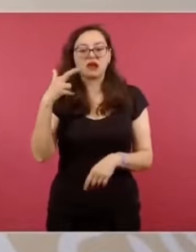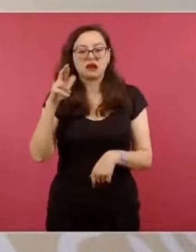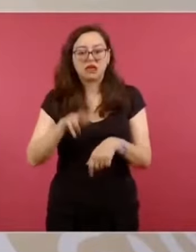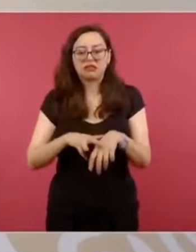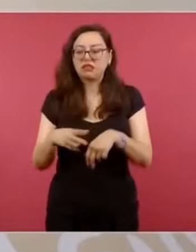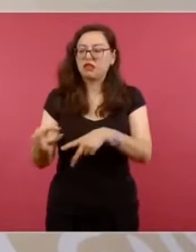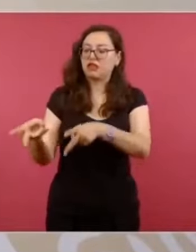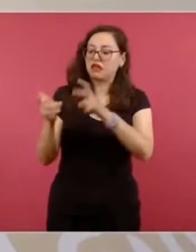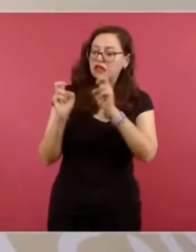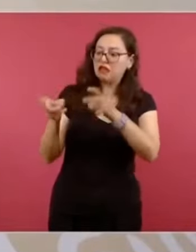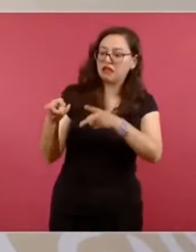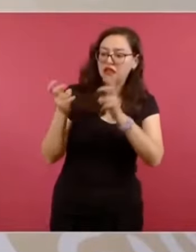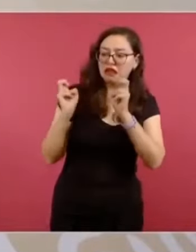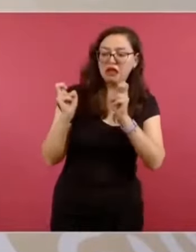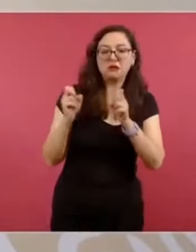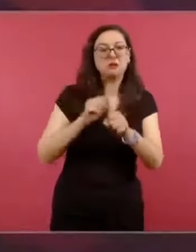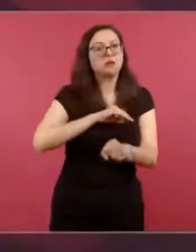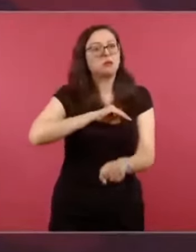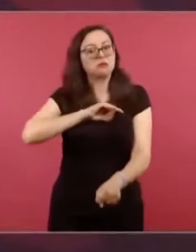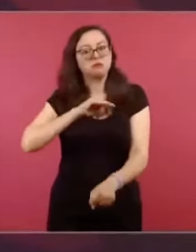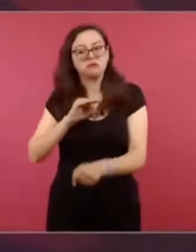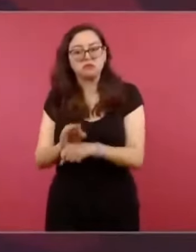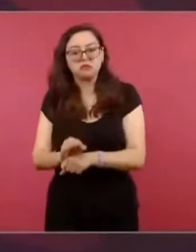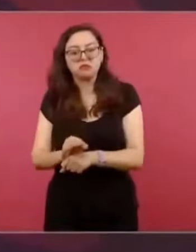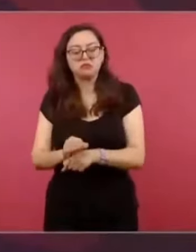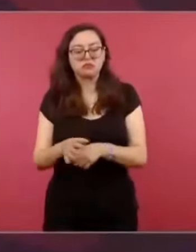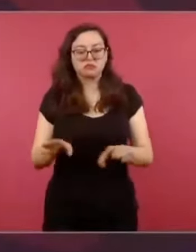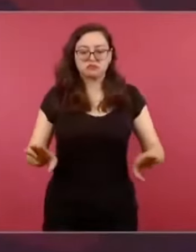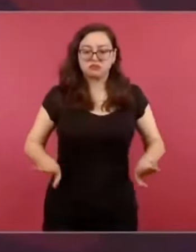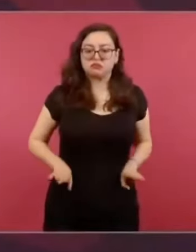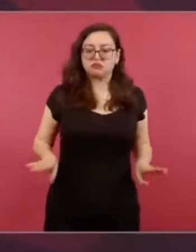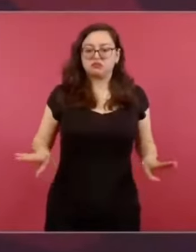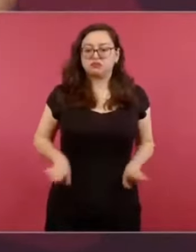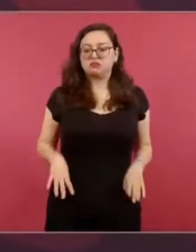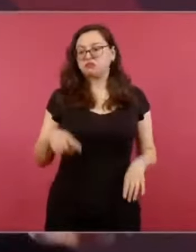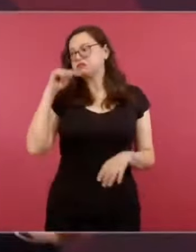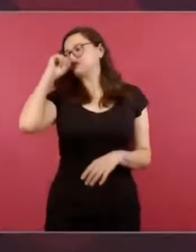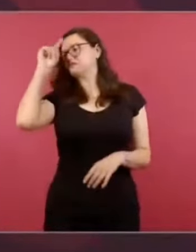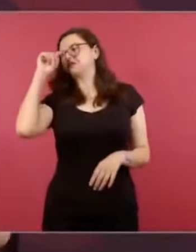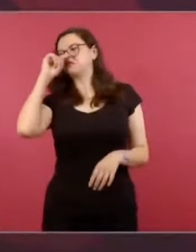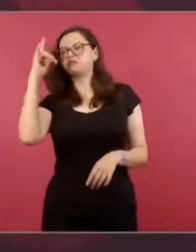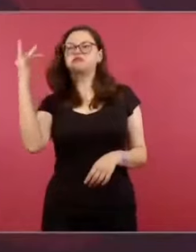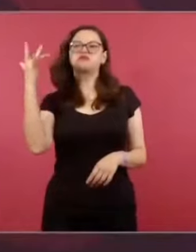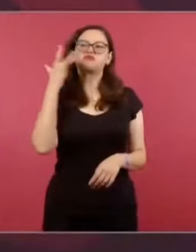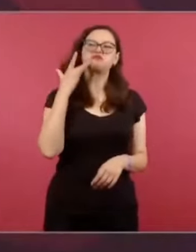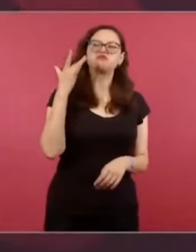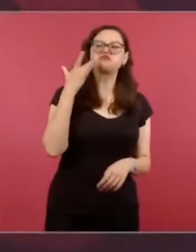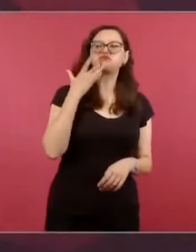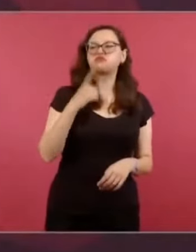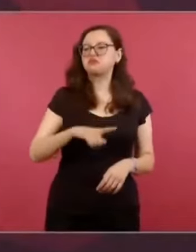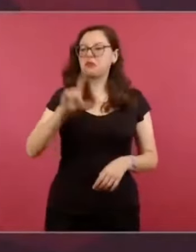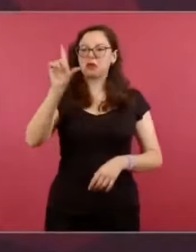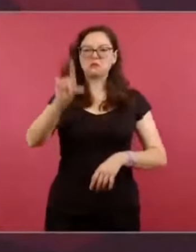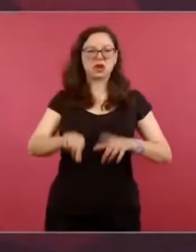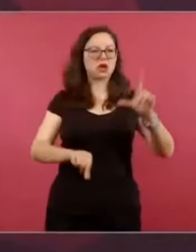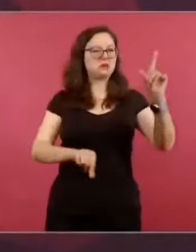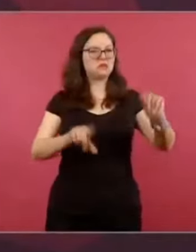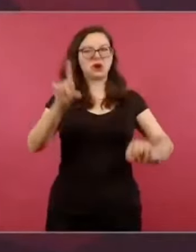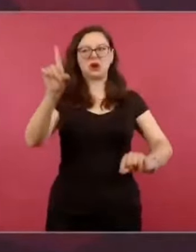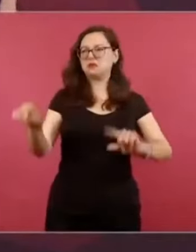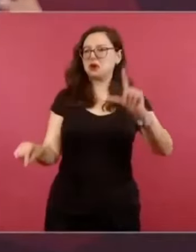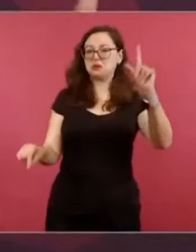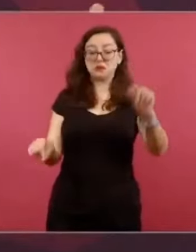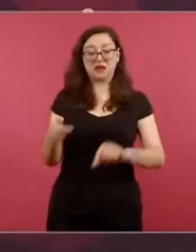de manera prepotente, clasista, racista, racista, sí pueden